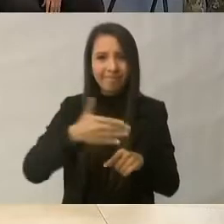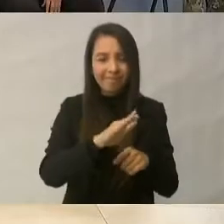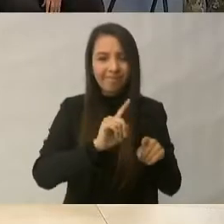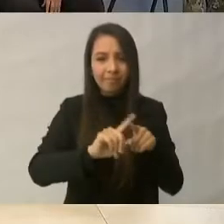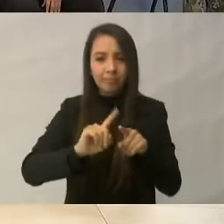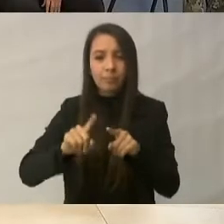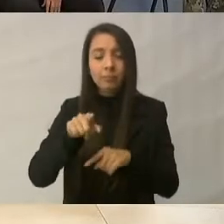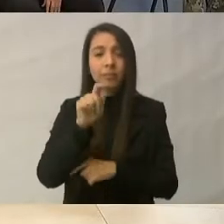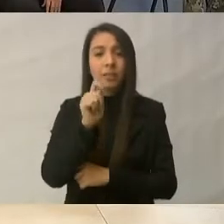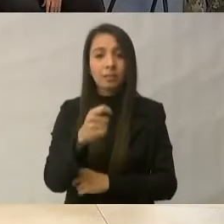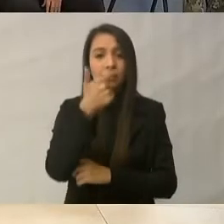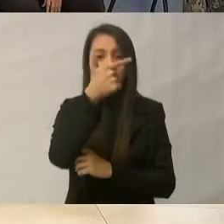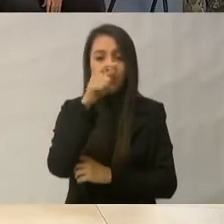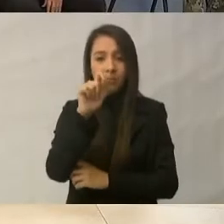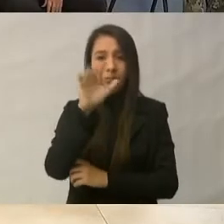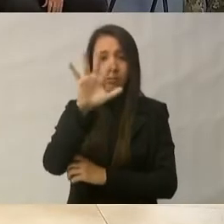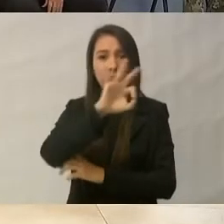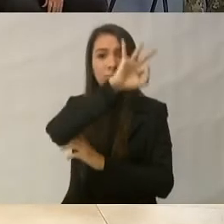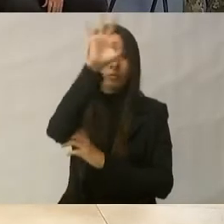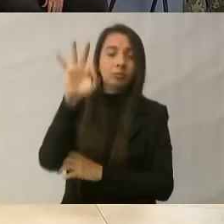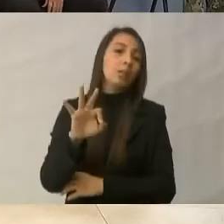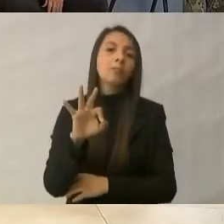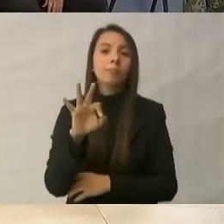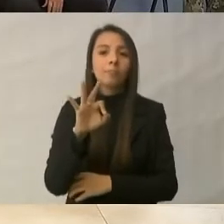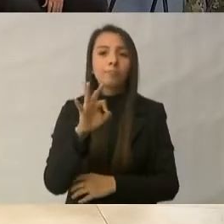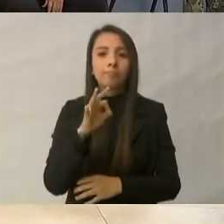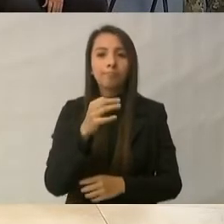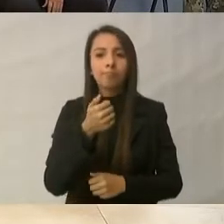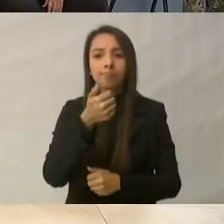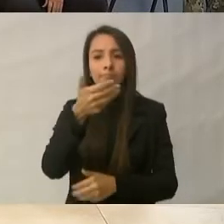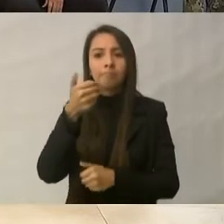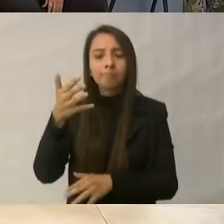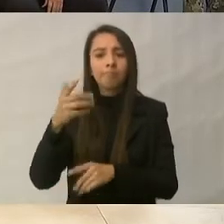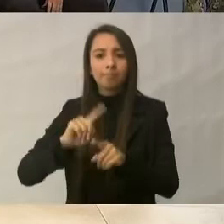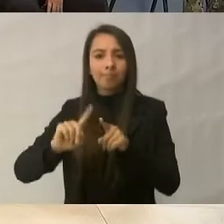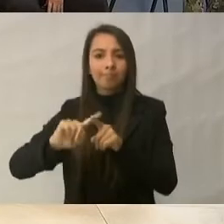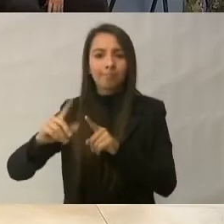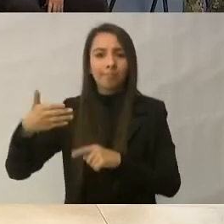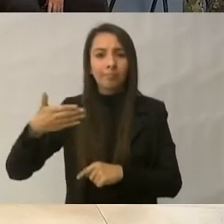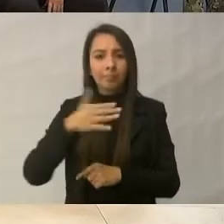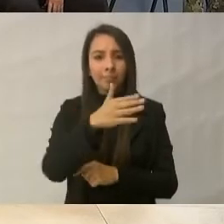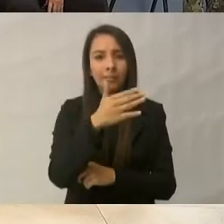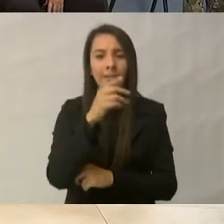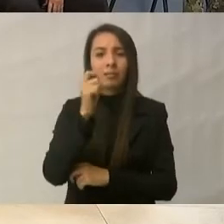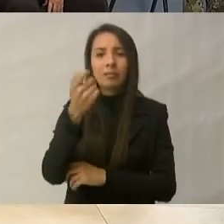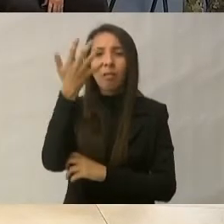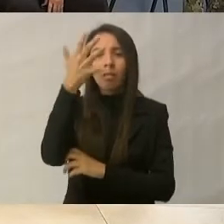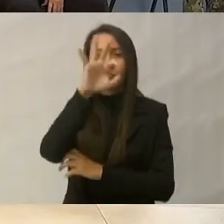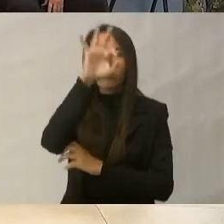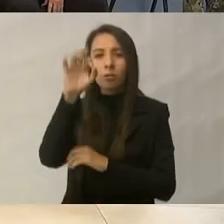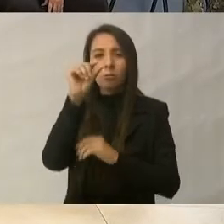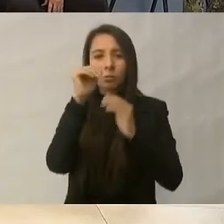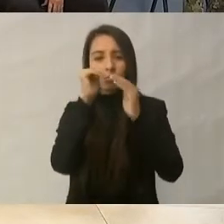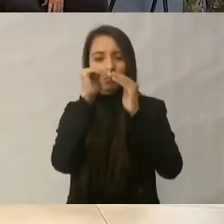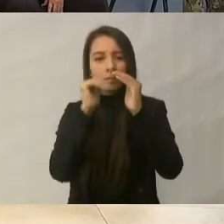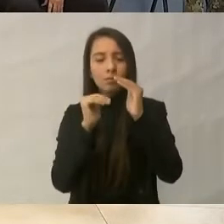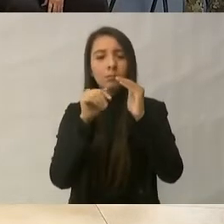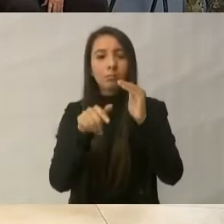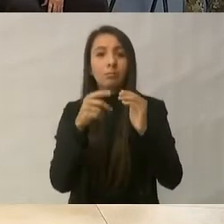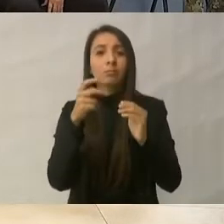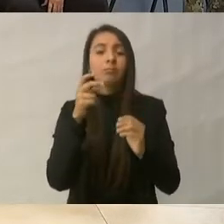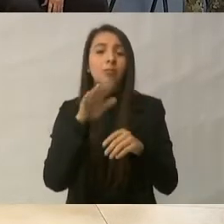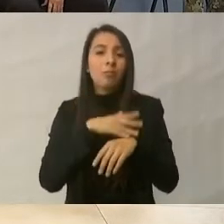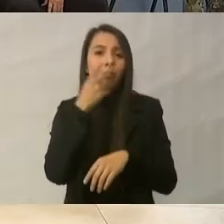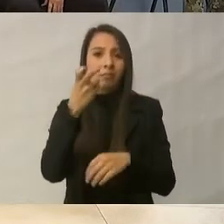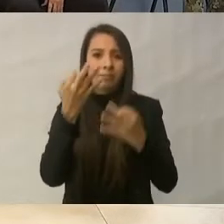7.5% de la producción pesquera nacional, casi poco menos del 10% de ahí la importancia de esta pesca